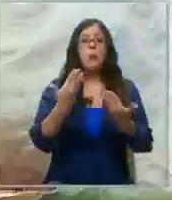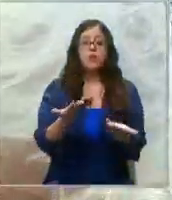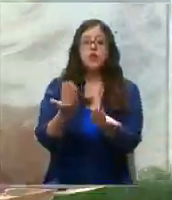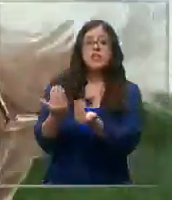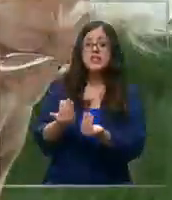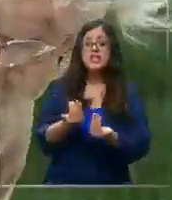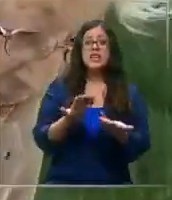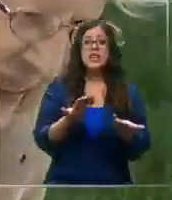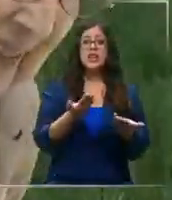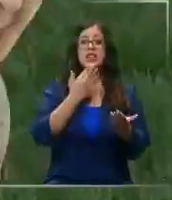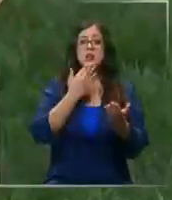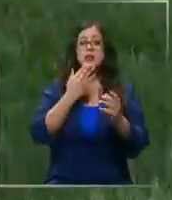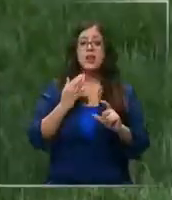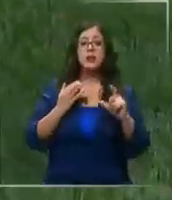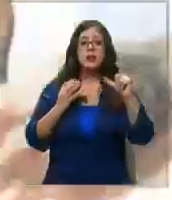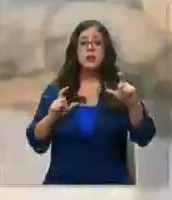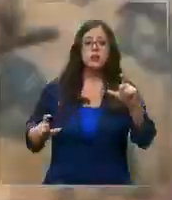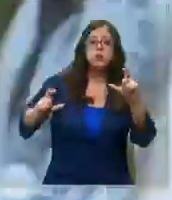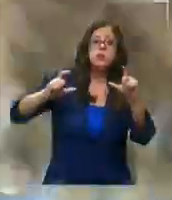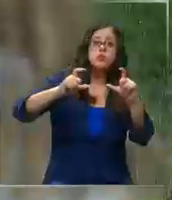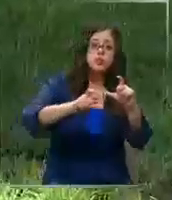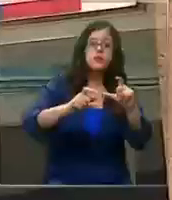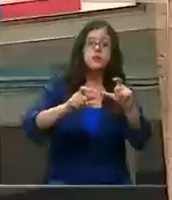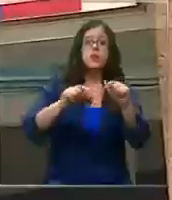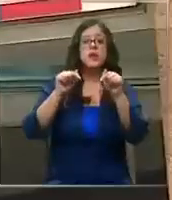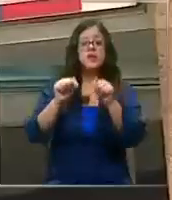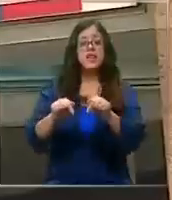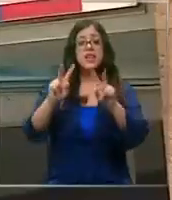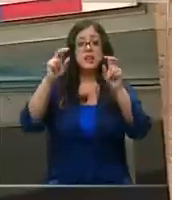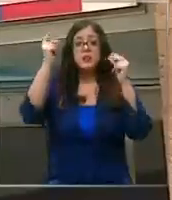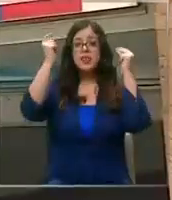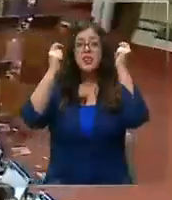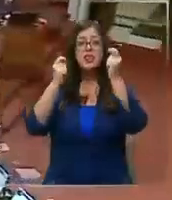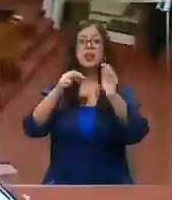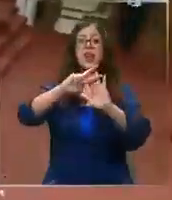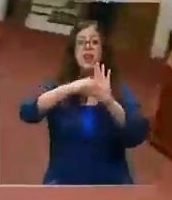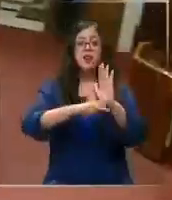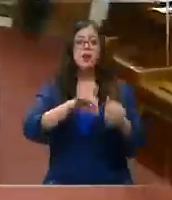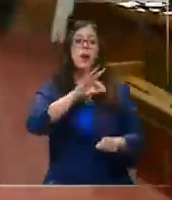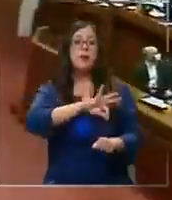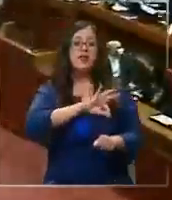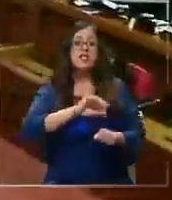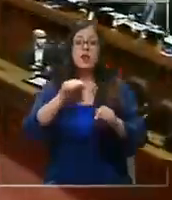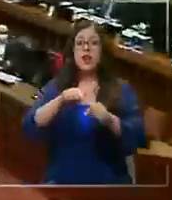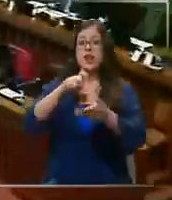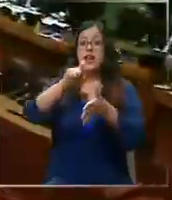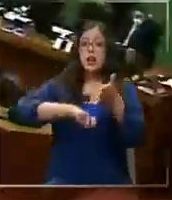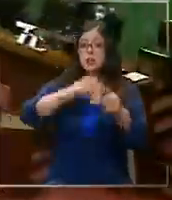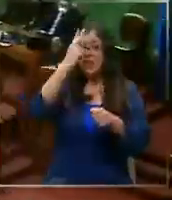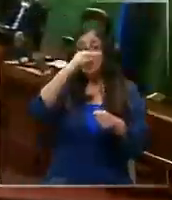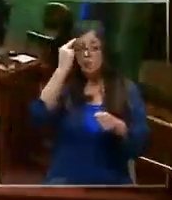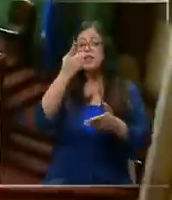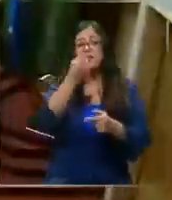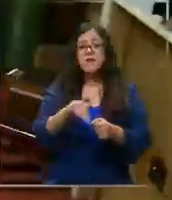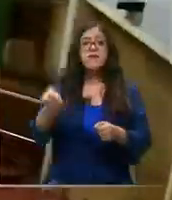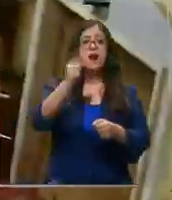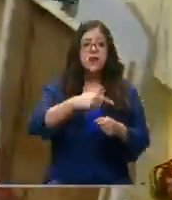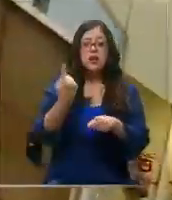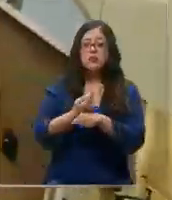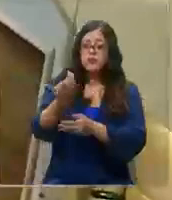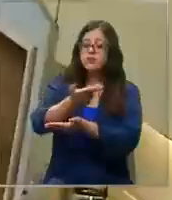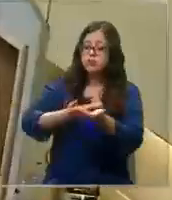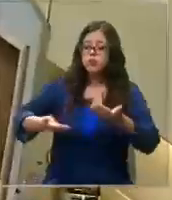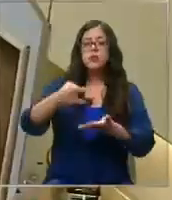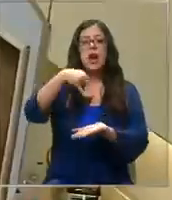ingresos que también sea permanente para financiarla. De ahí la creación de la reforma previsional que en marzo retomará la discusión en el